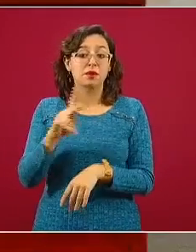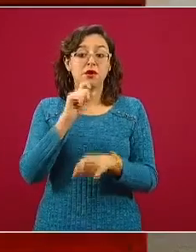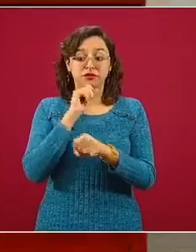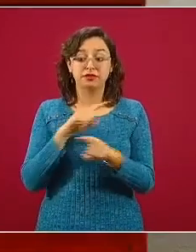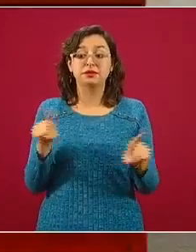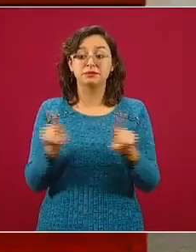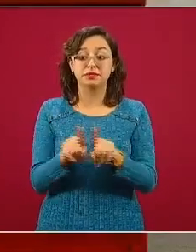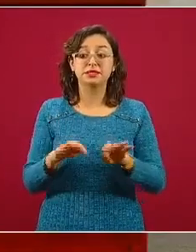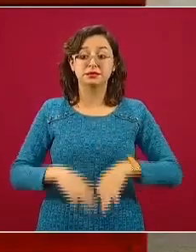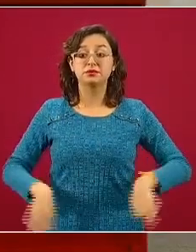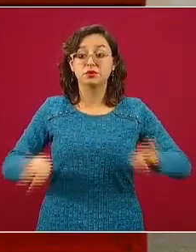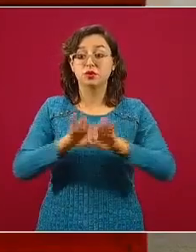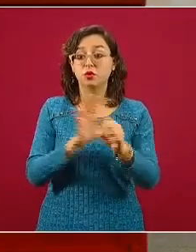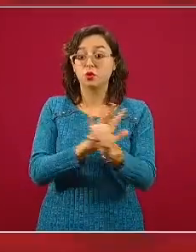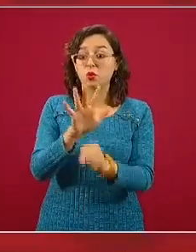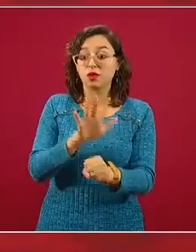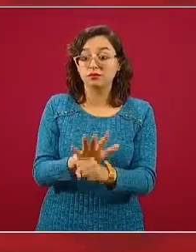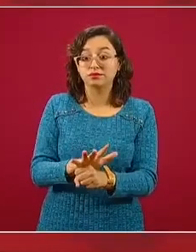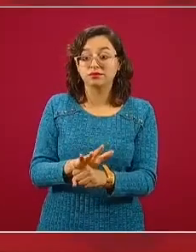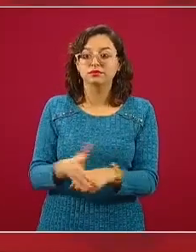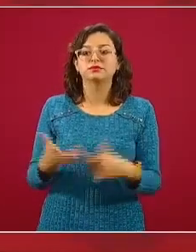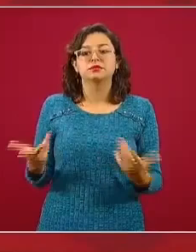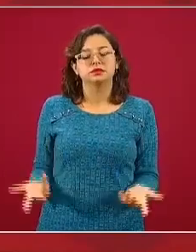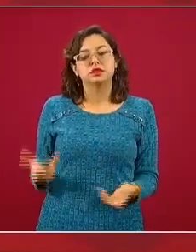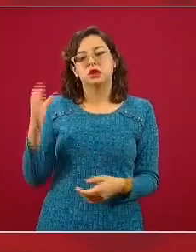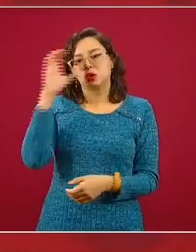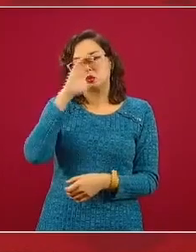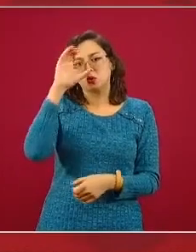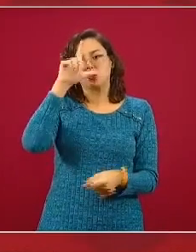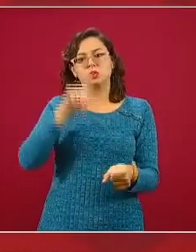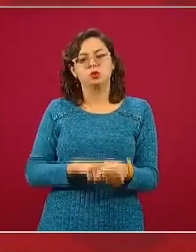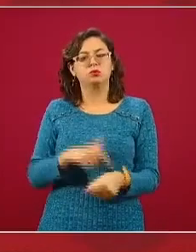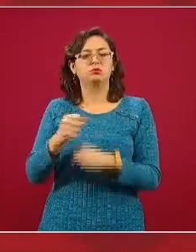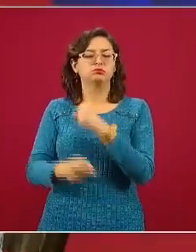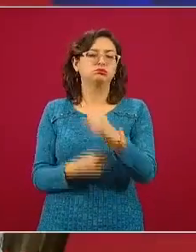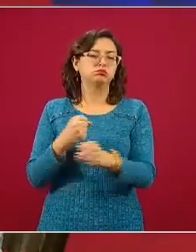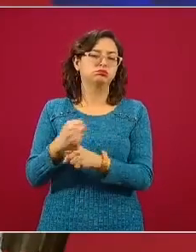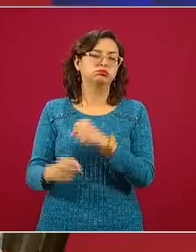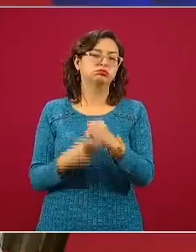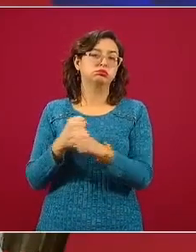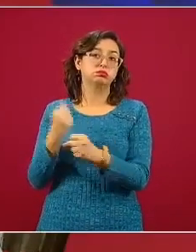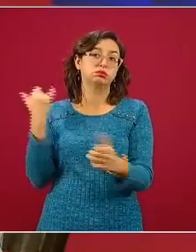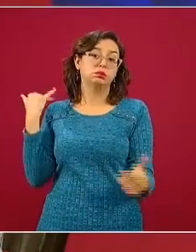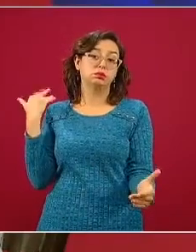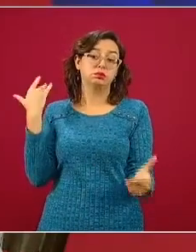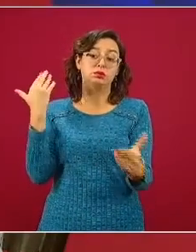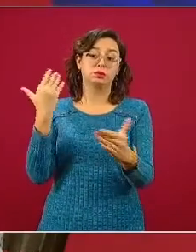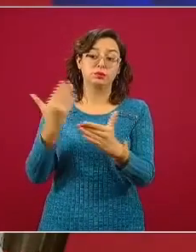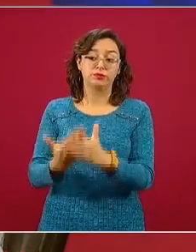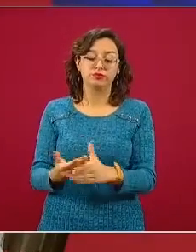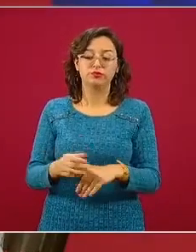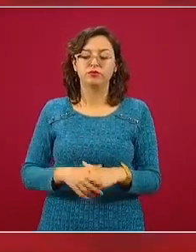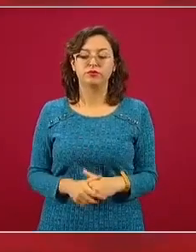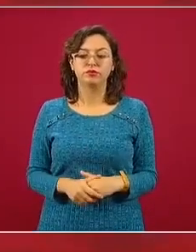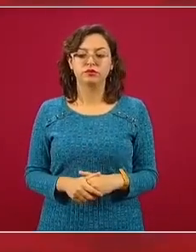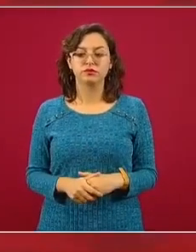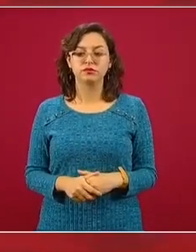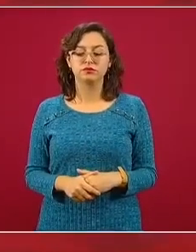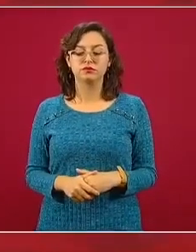fuerte de prácticas culturales aprendidas por mucho tiempo. Lo más probable es que quienes sean más